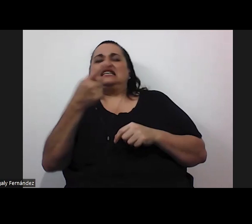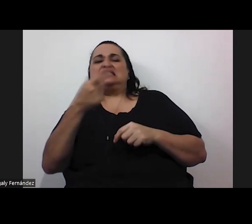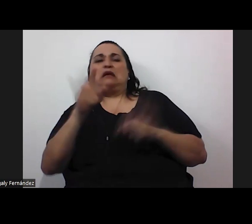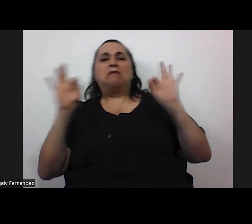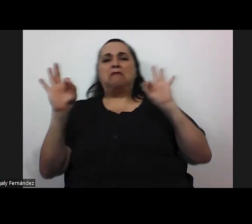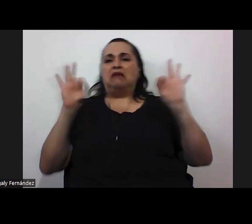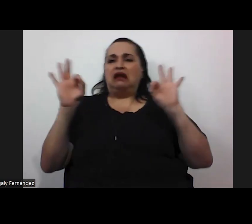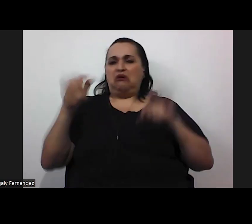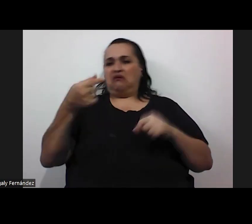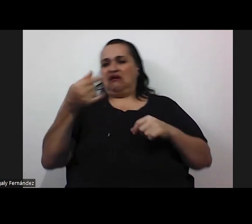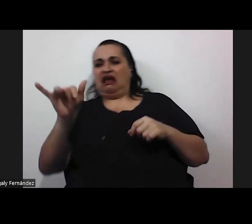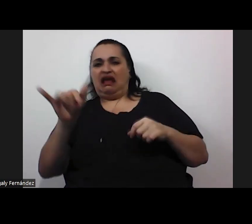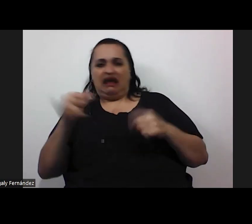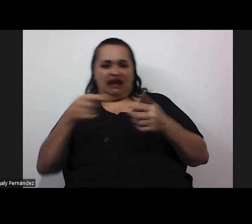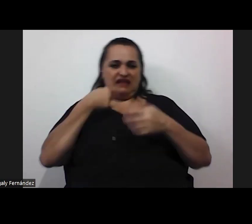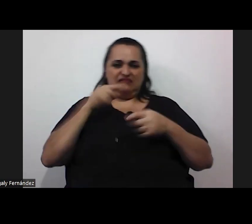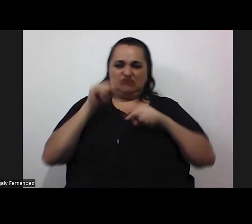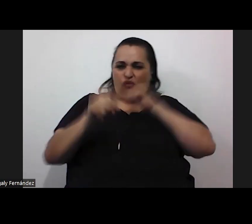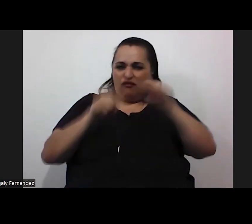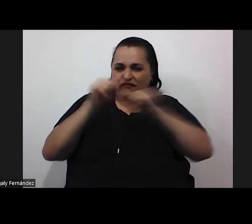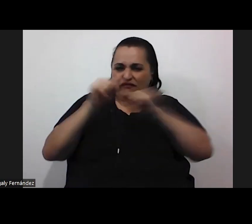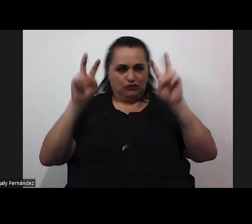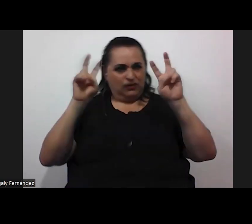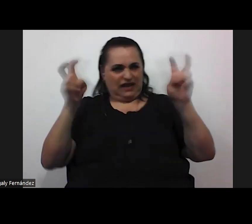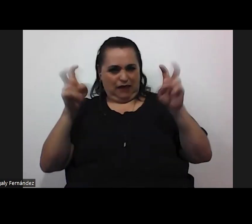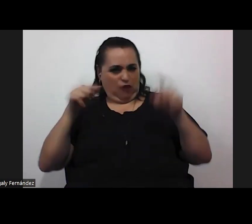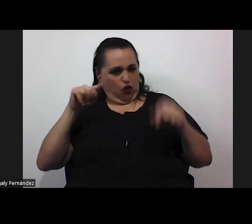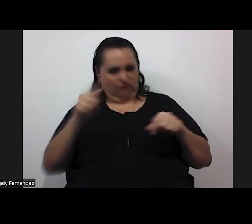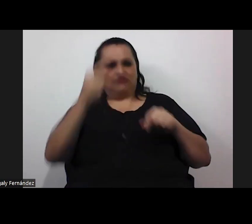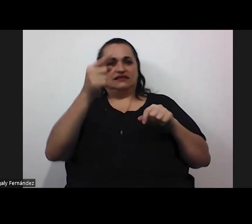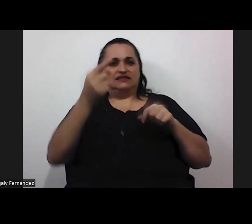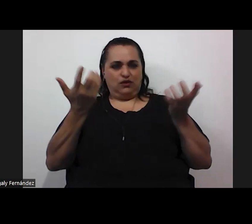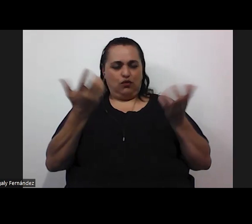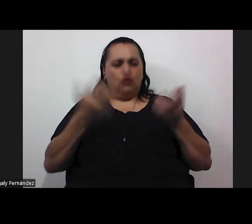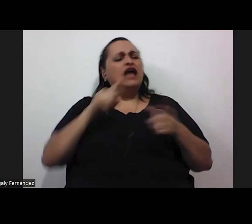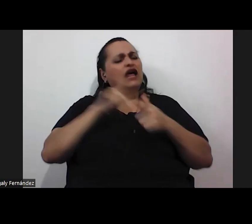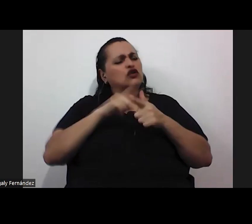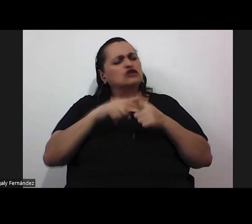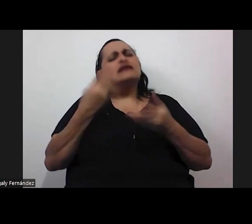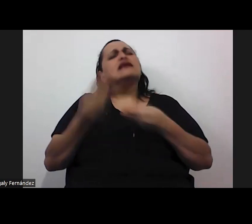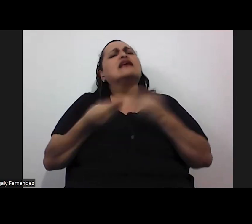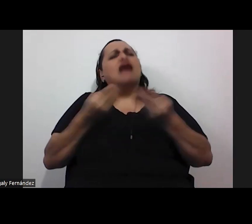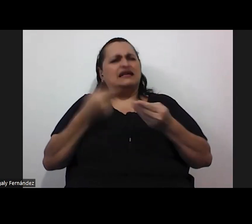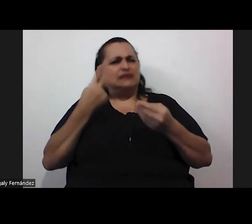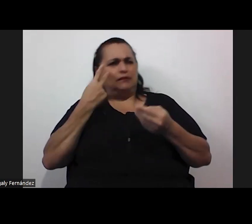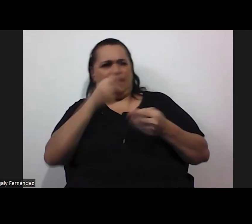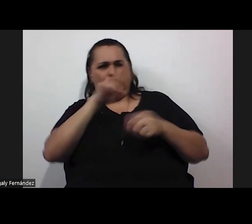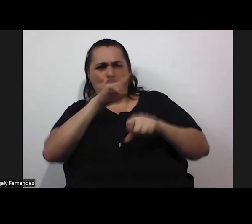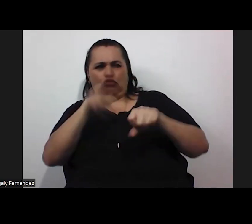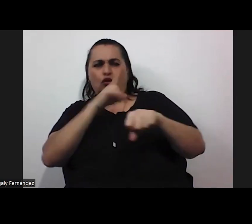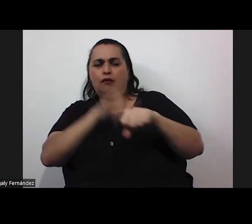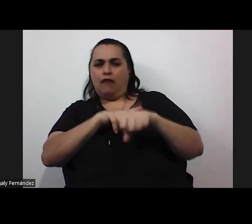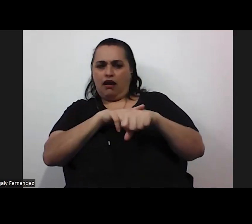gay cosas así un tema ofensivo digamos que hacer ante esa normalización o sea desde